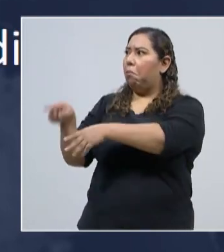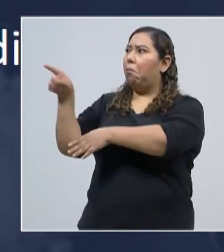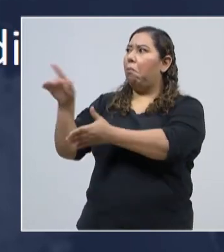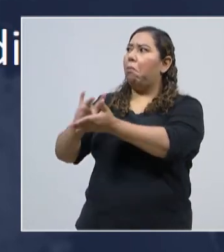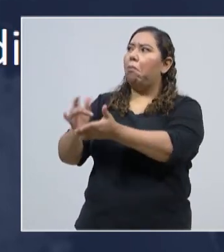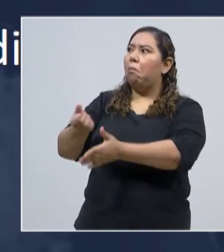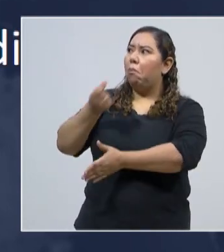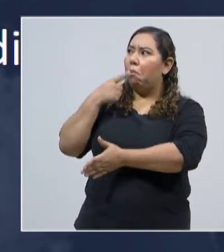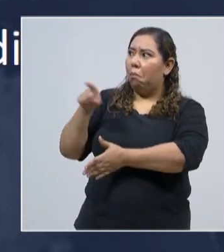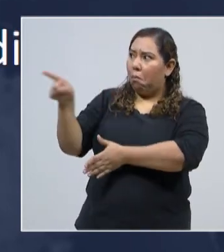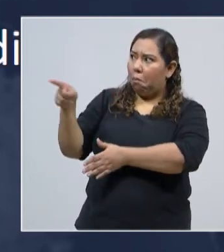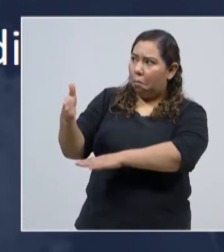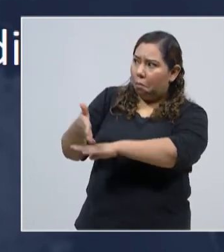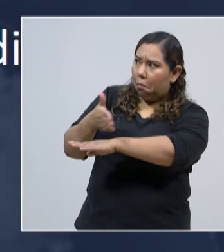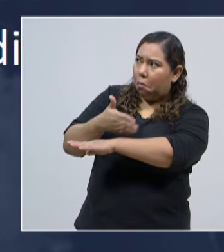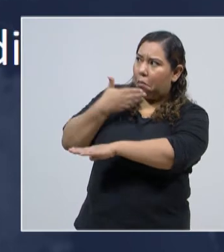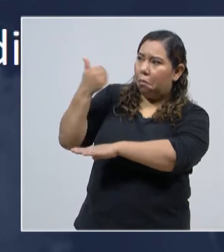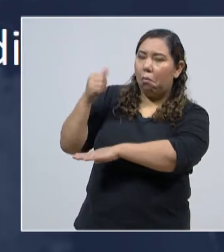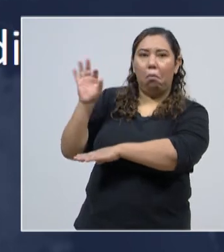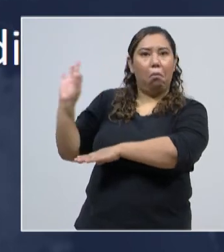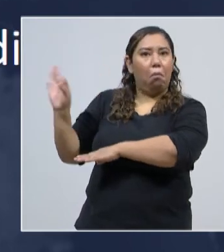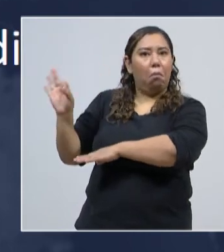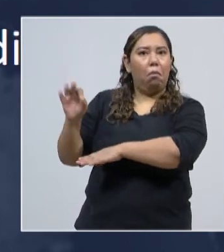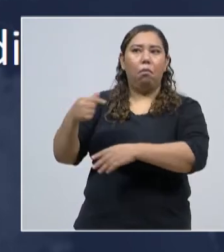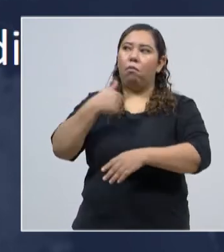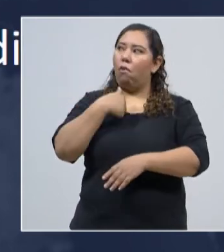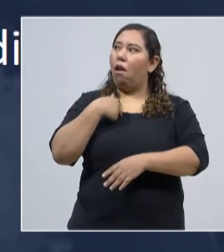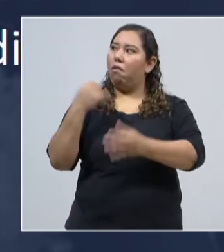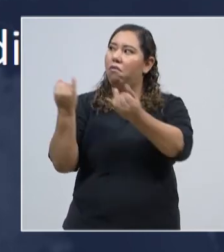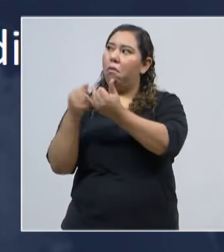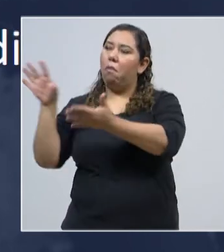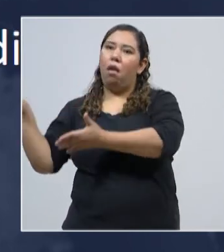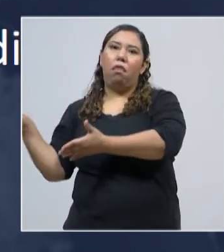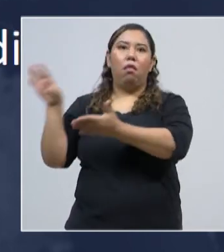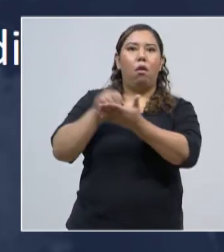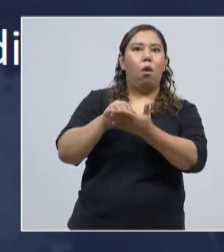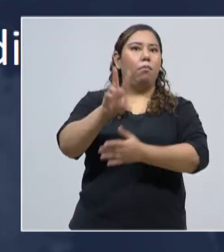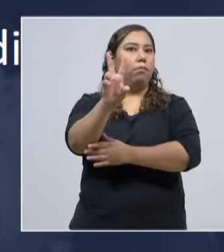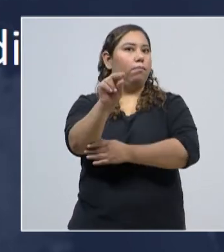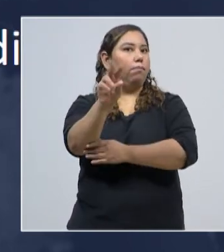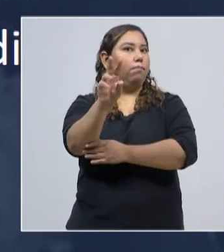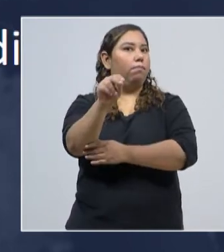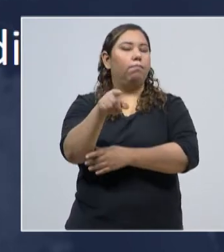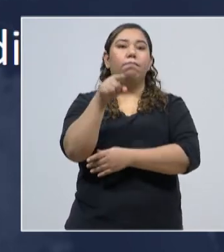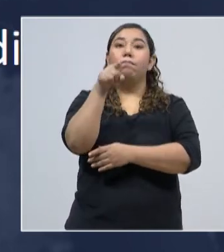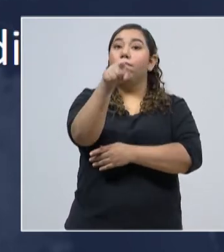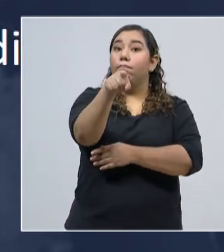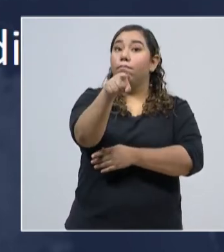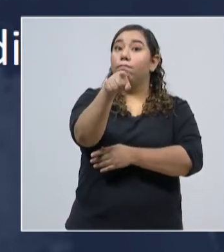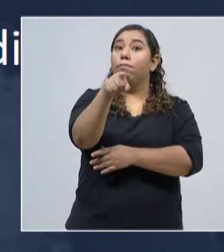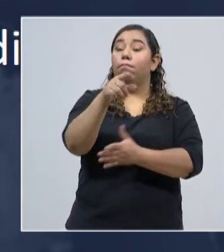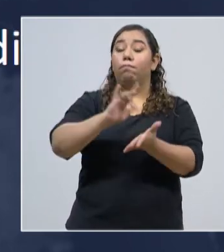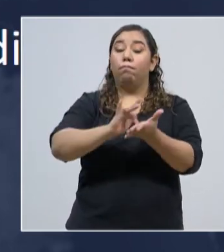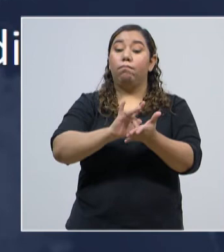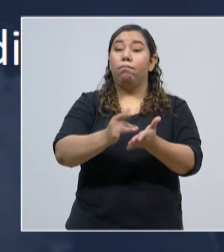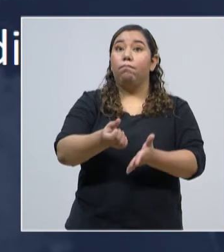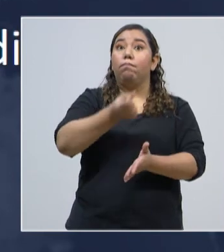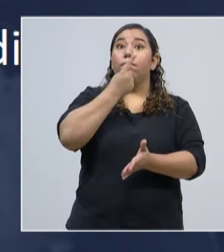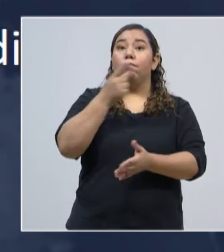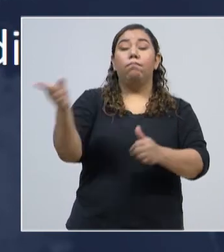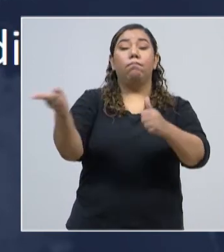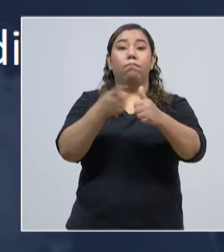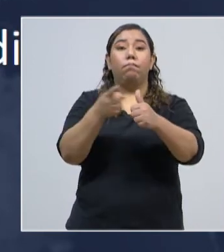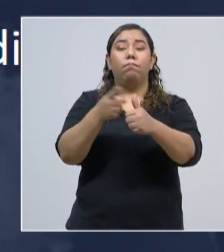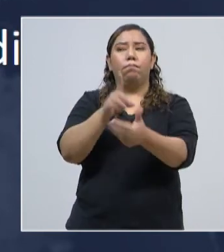o a su amigo, puede estar contraindicado hacia usted. Por lo tanto, no tome medicamentos si no ha consultado a un